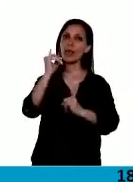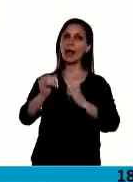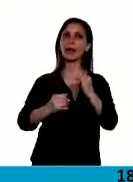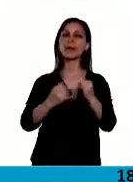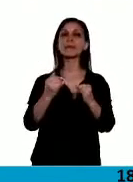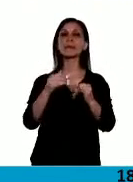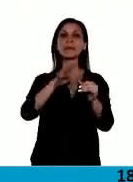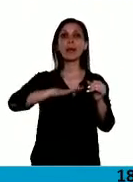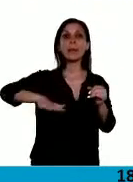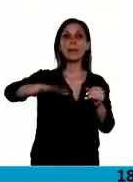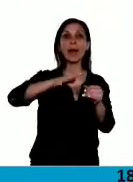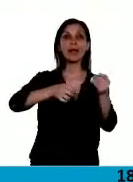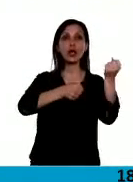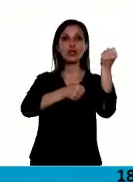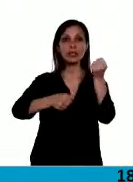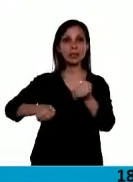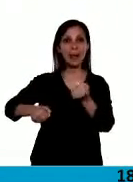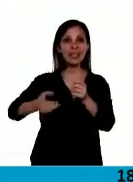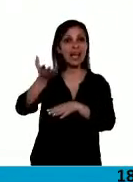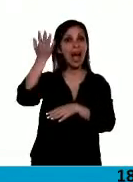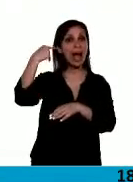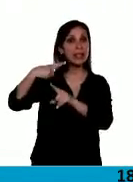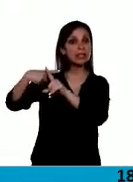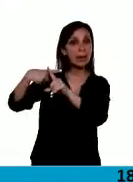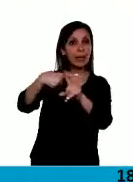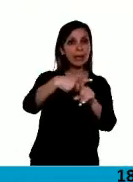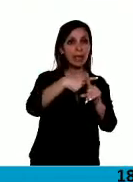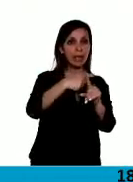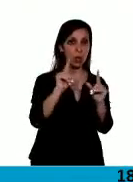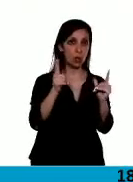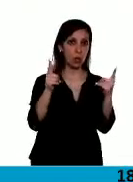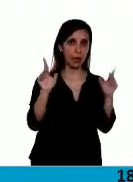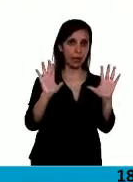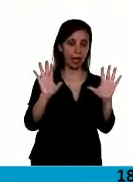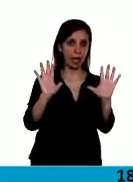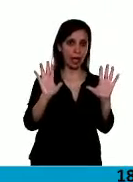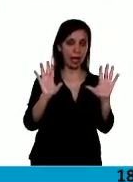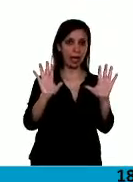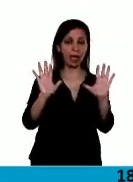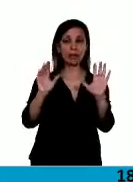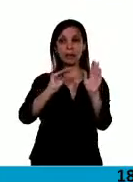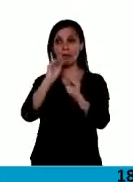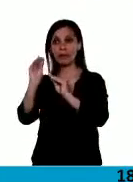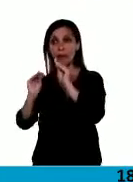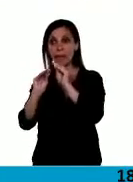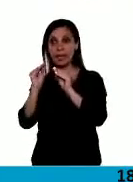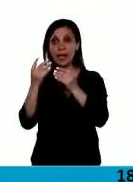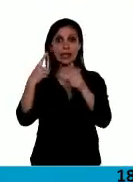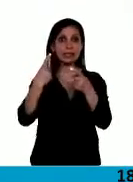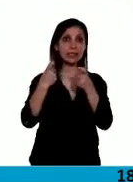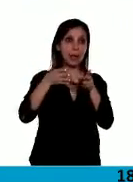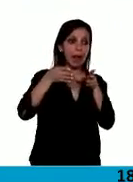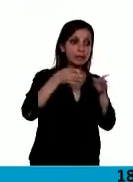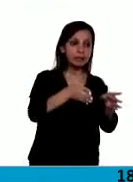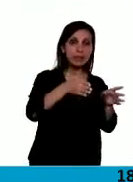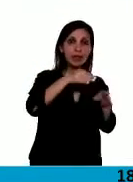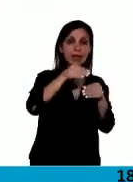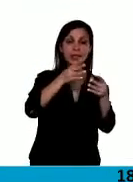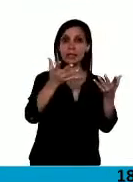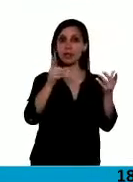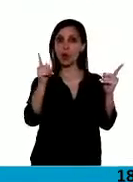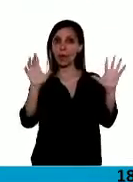que José C. Paz no tenía ni siquiera un cementerio donde podía enterrar a los familiares más cercanos. Por eso,